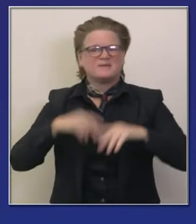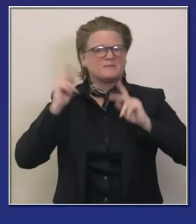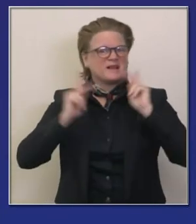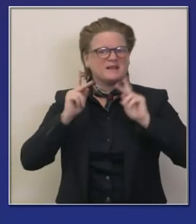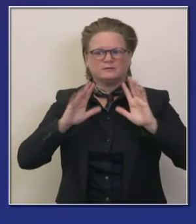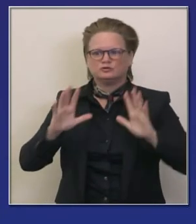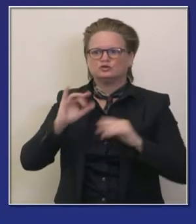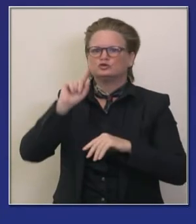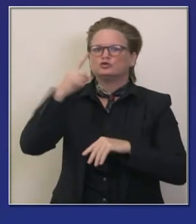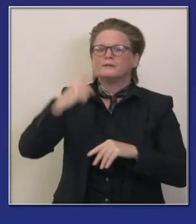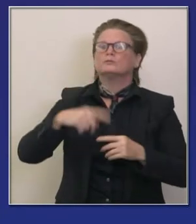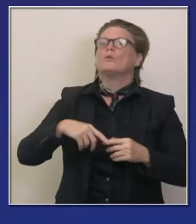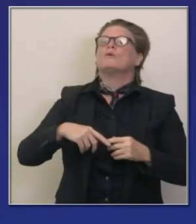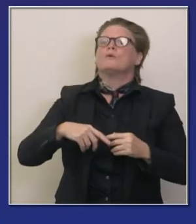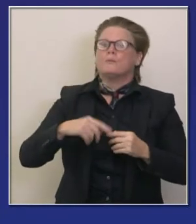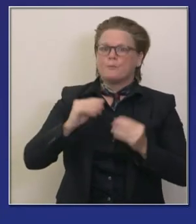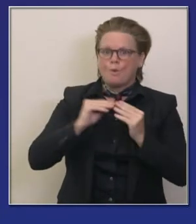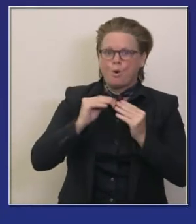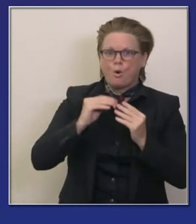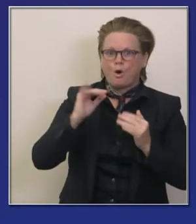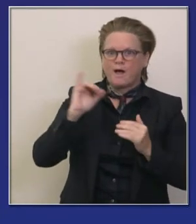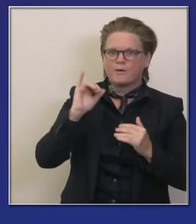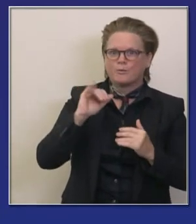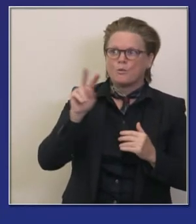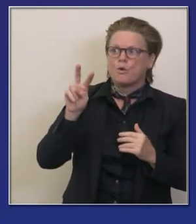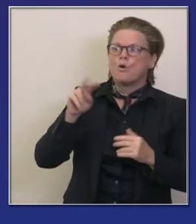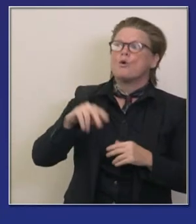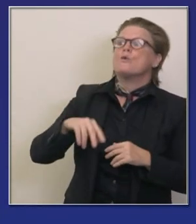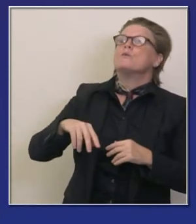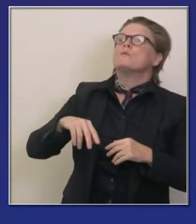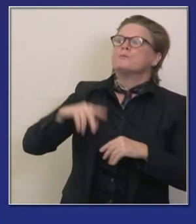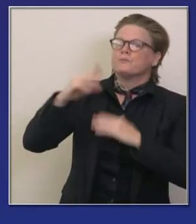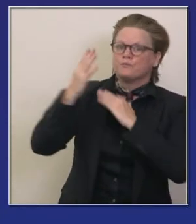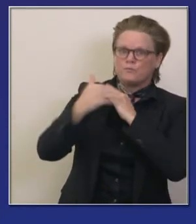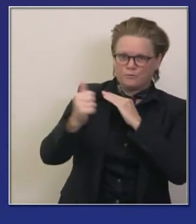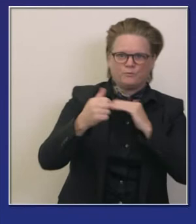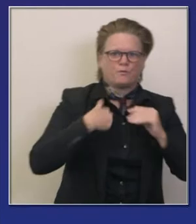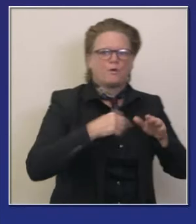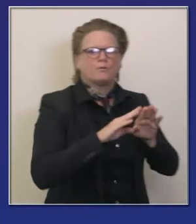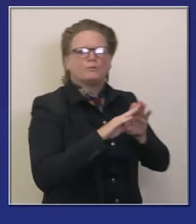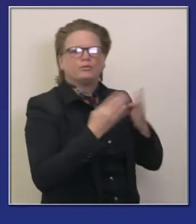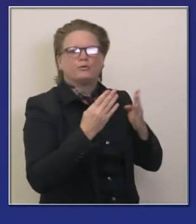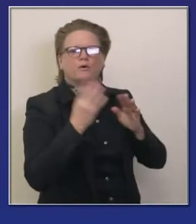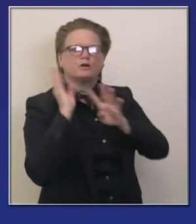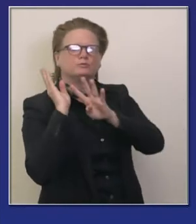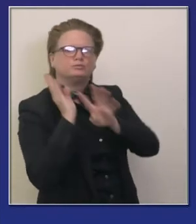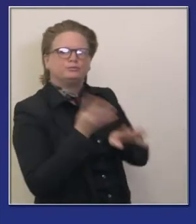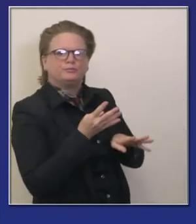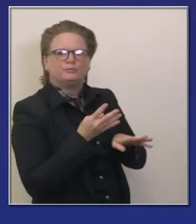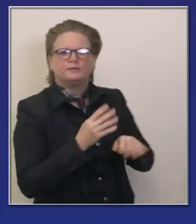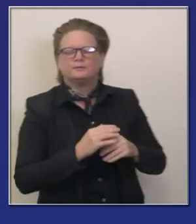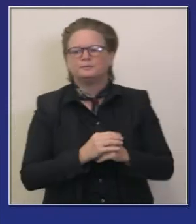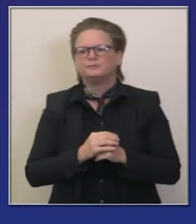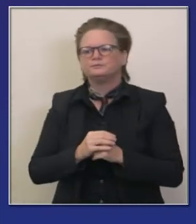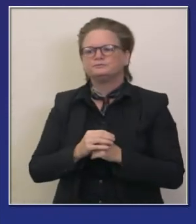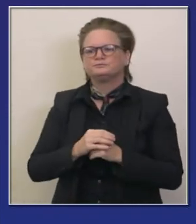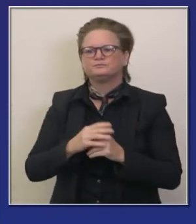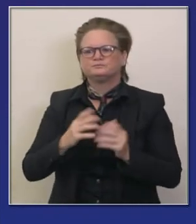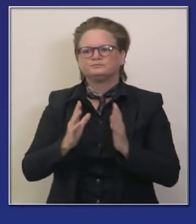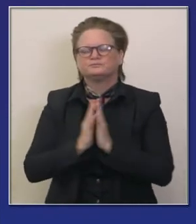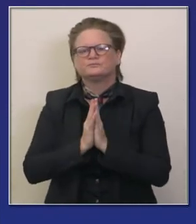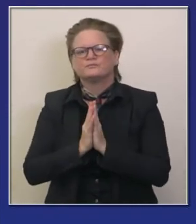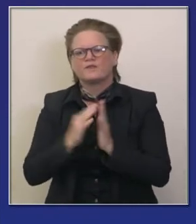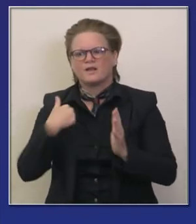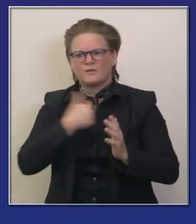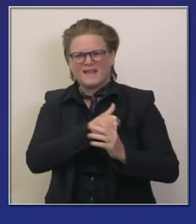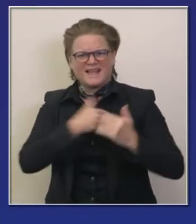todavía por eso le llamamos estatus cálido son camas que tendremos disponibles en caso de que